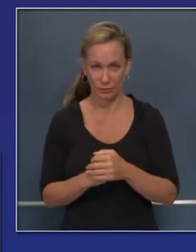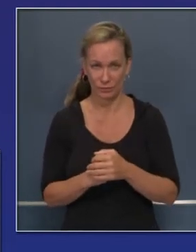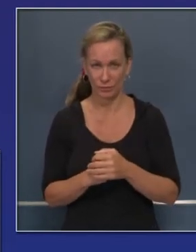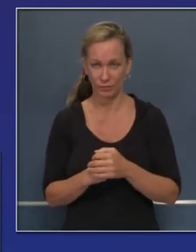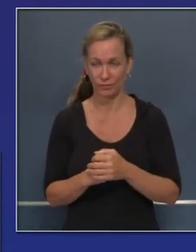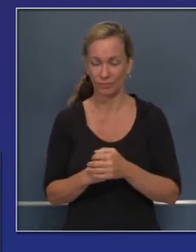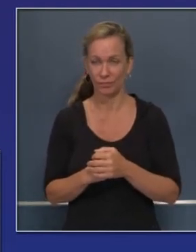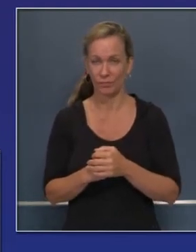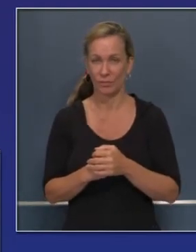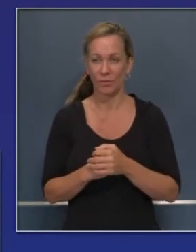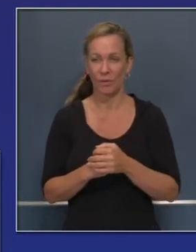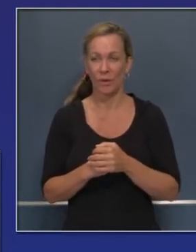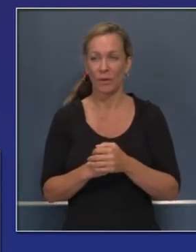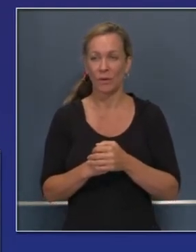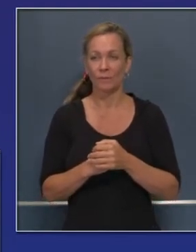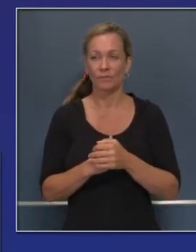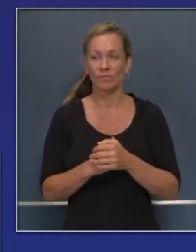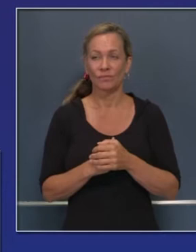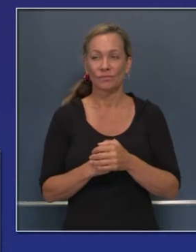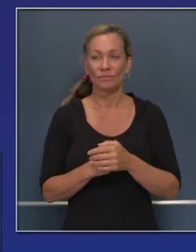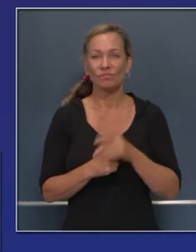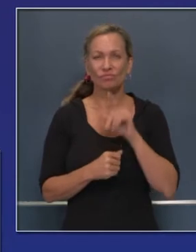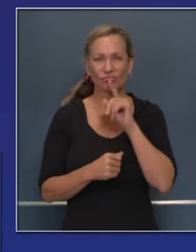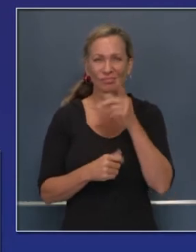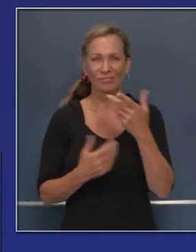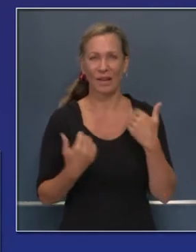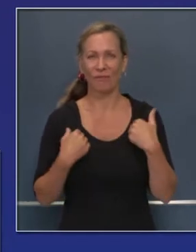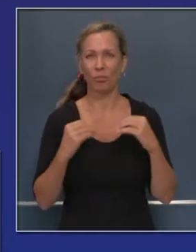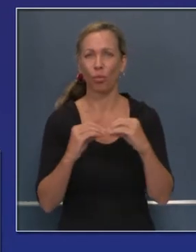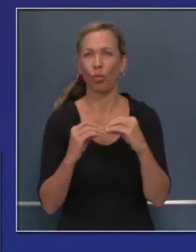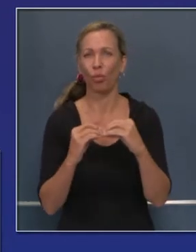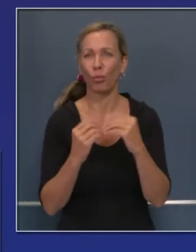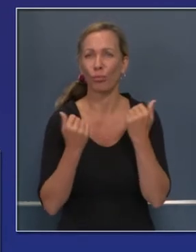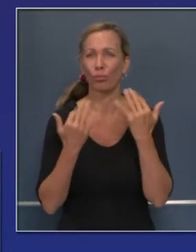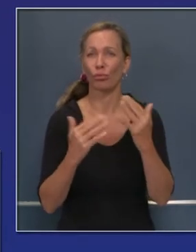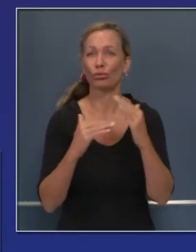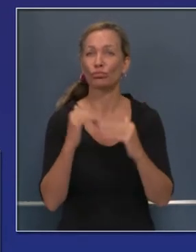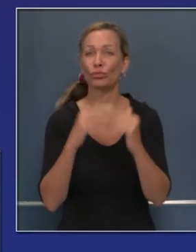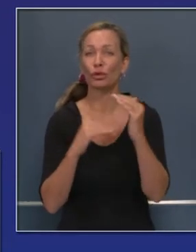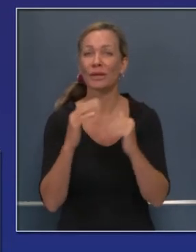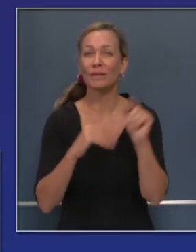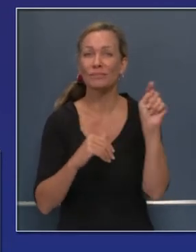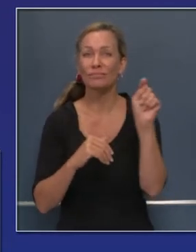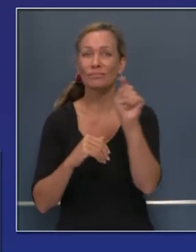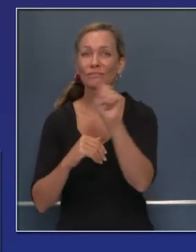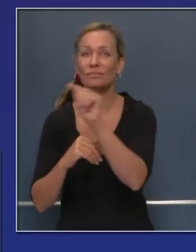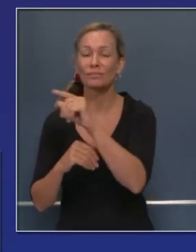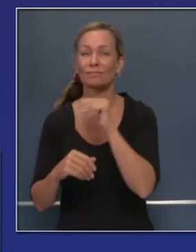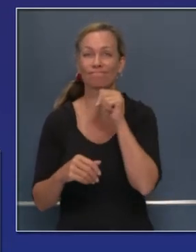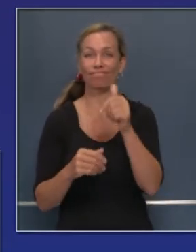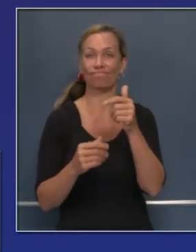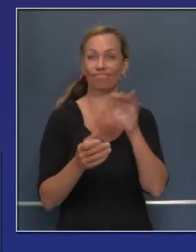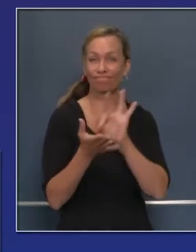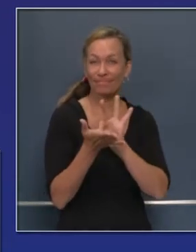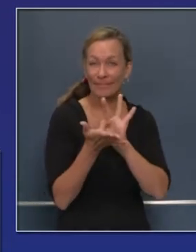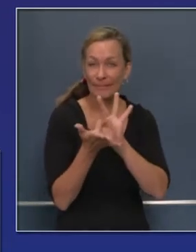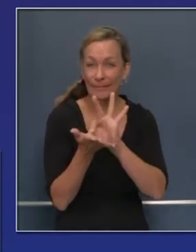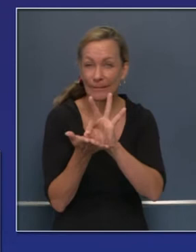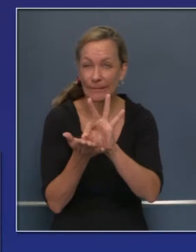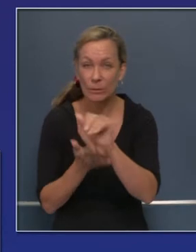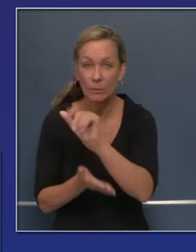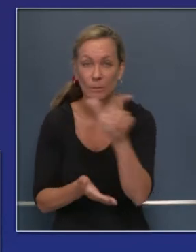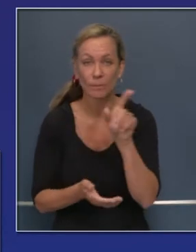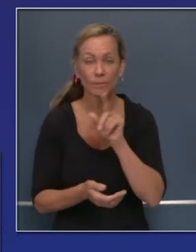servicios de emergencia. No hay duda de que hay más estructuras perdidas o dañadas por estos incendios históricos.